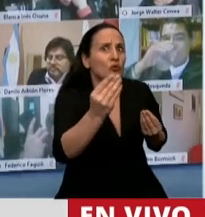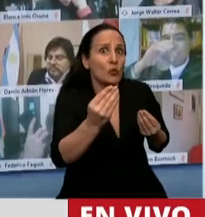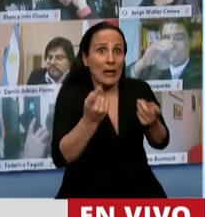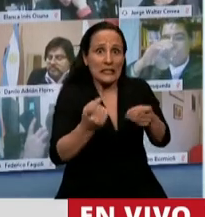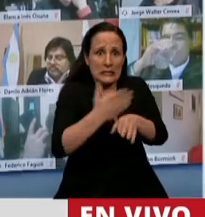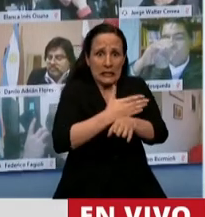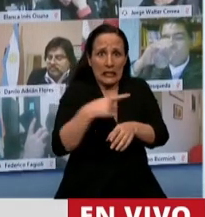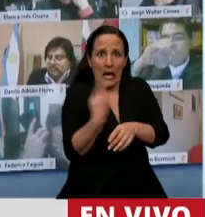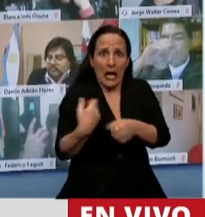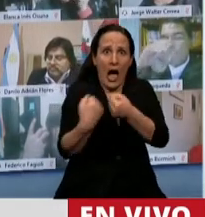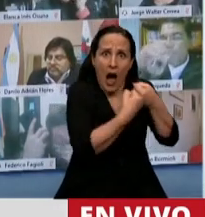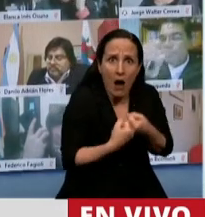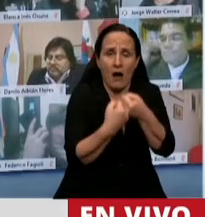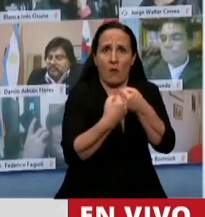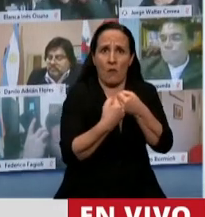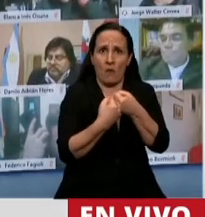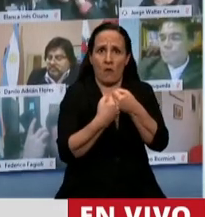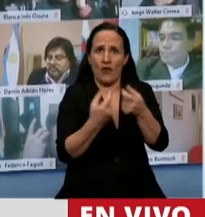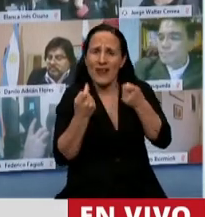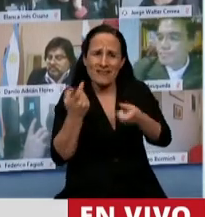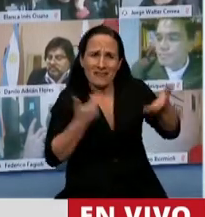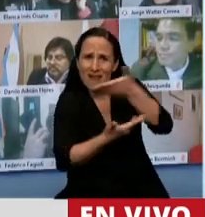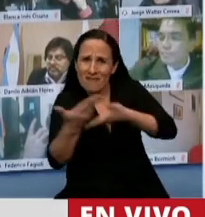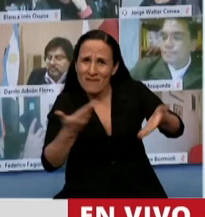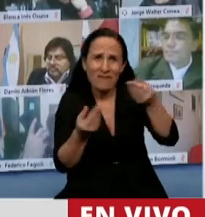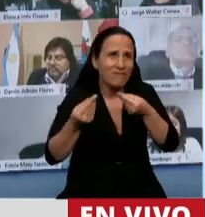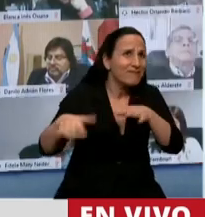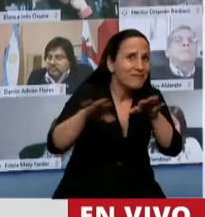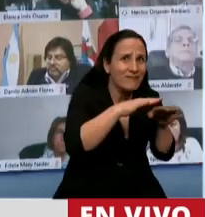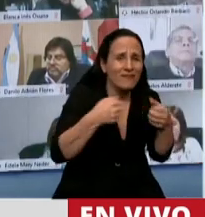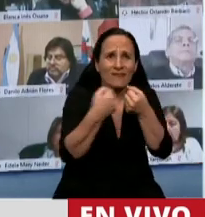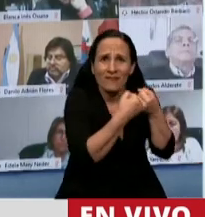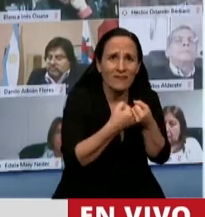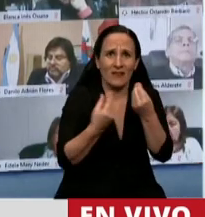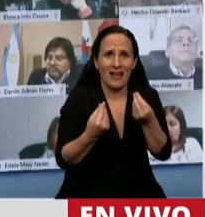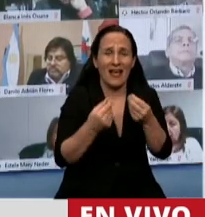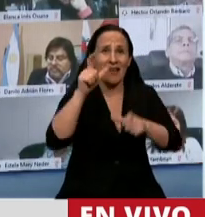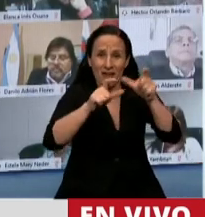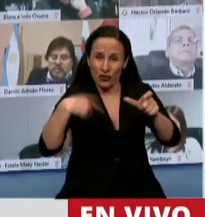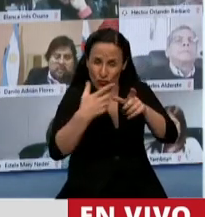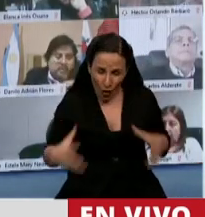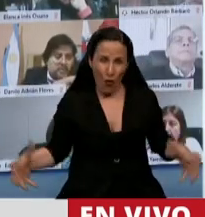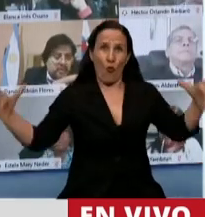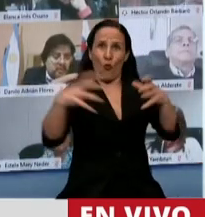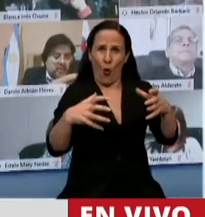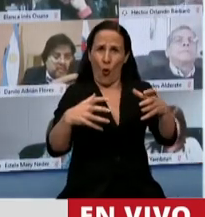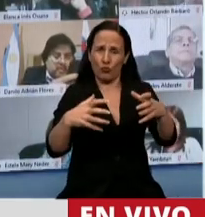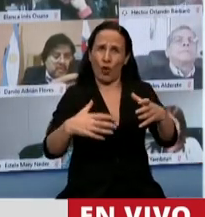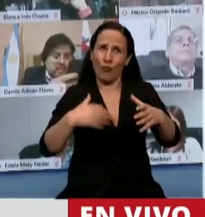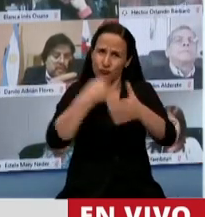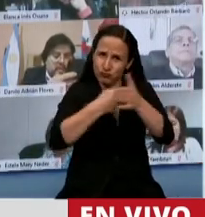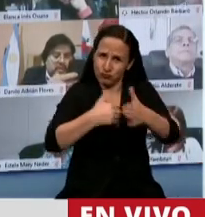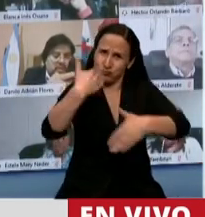va a necesitar de los consensos, va a necesitar de que todos juntos empujemos del mismo carro